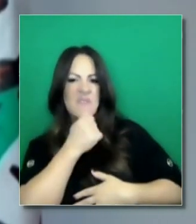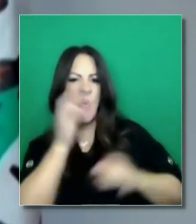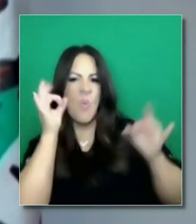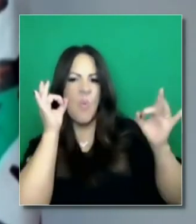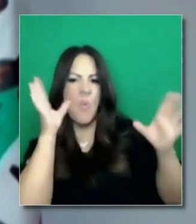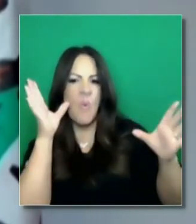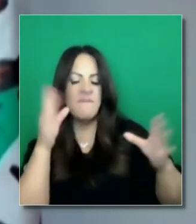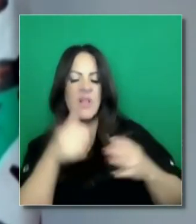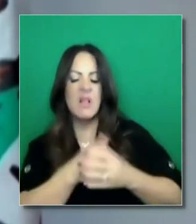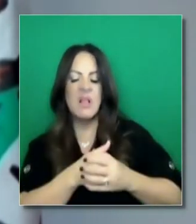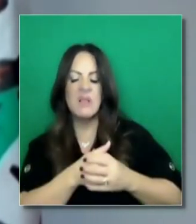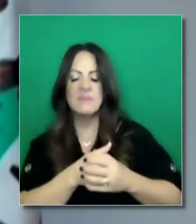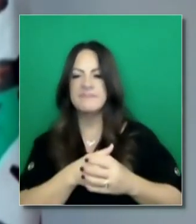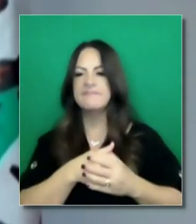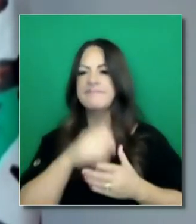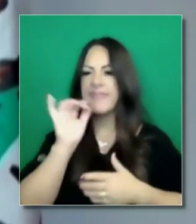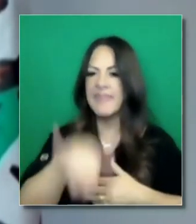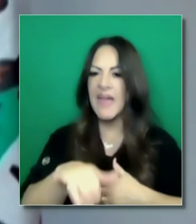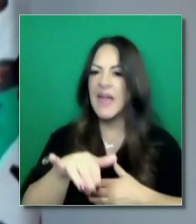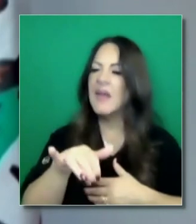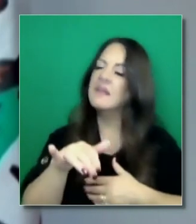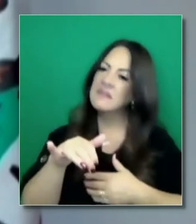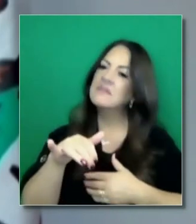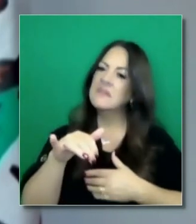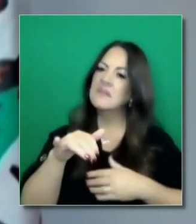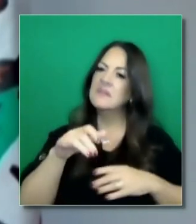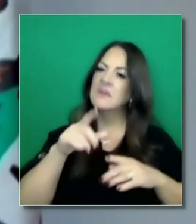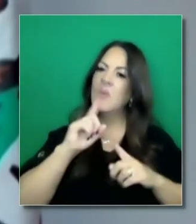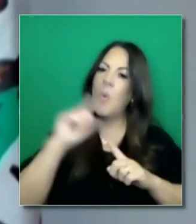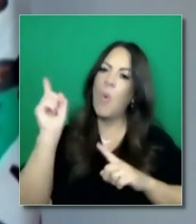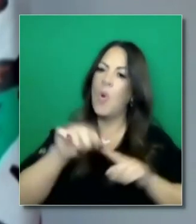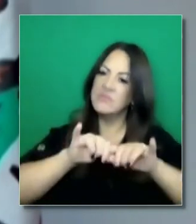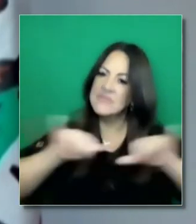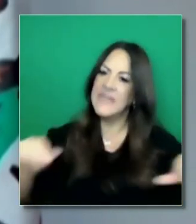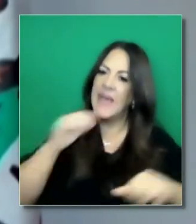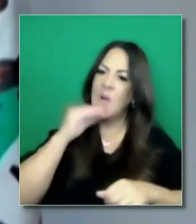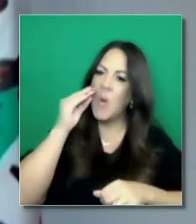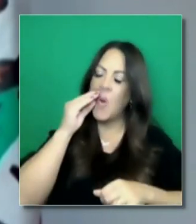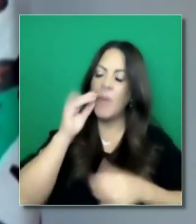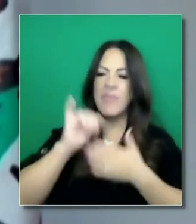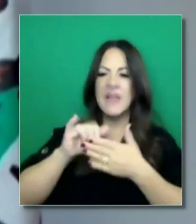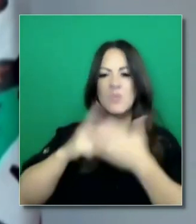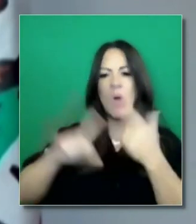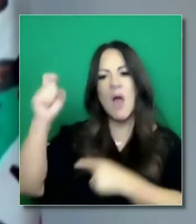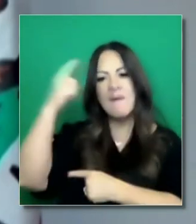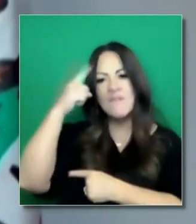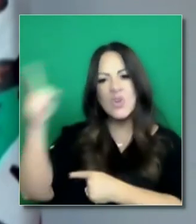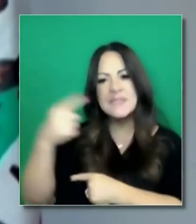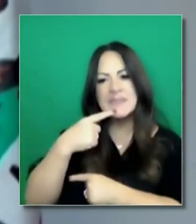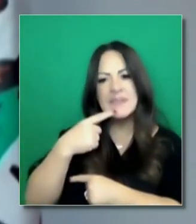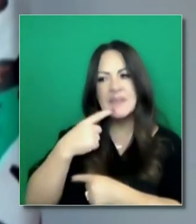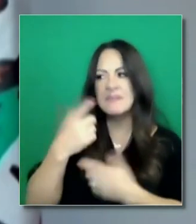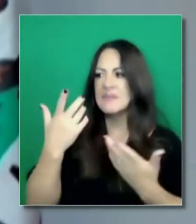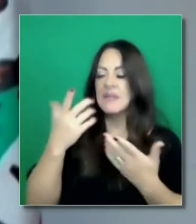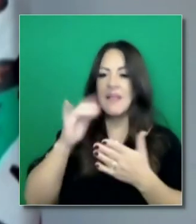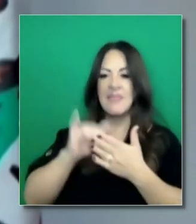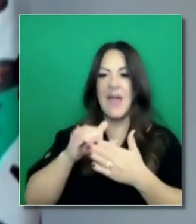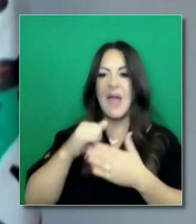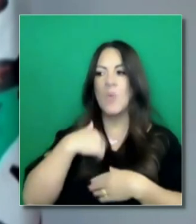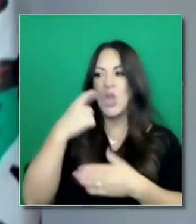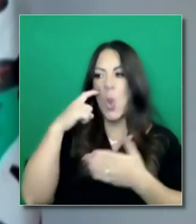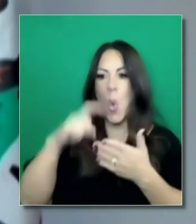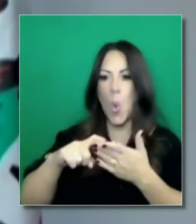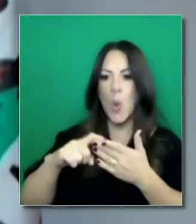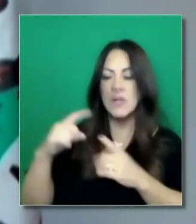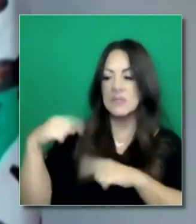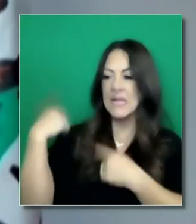llamado. Es una lección de a ver si ha sido tan efectiva esa orden de quedarse en casa. Como dice el gobernador,